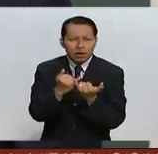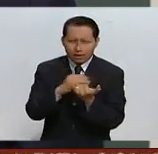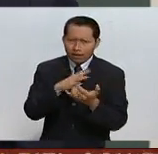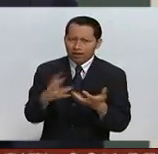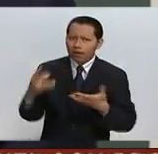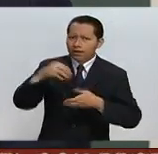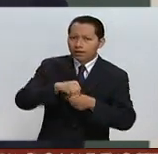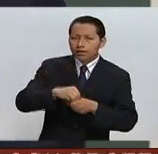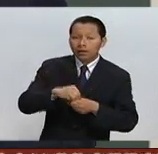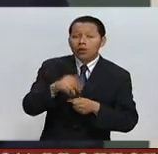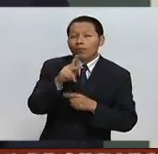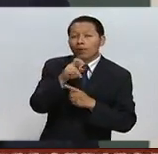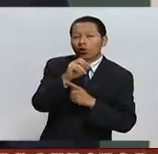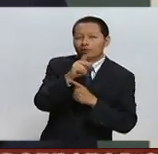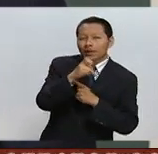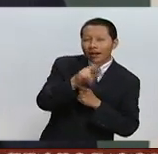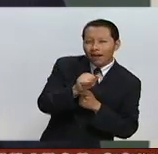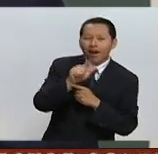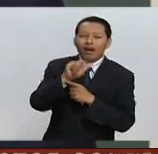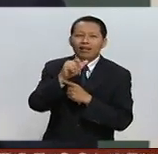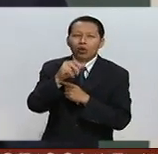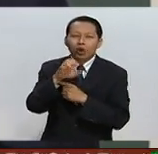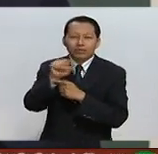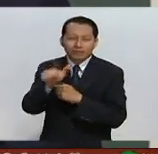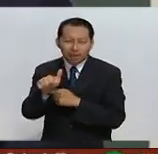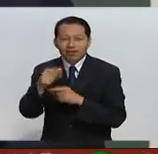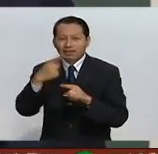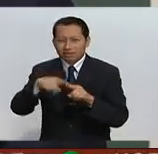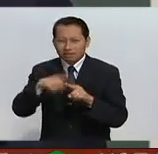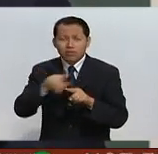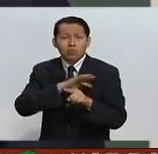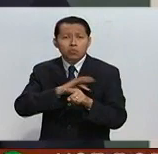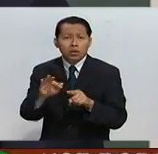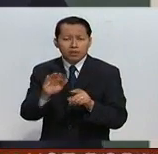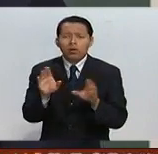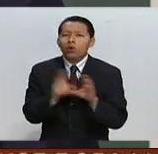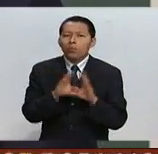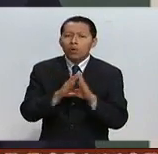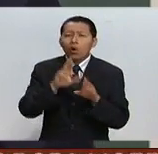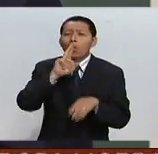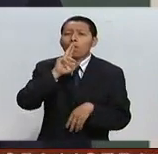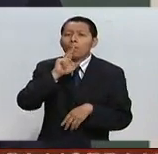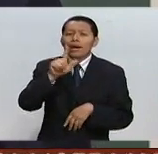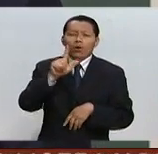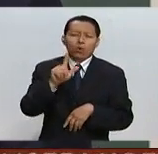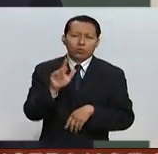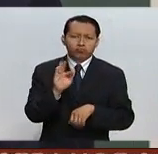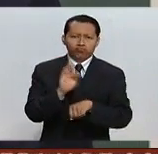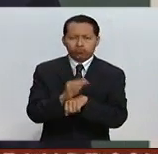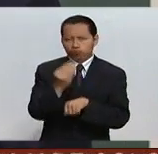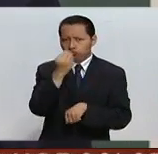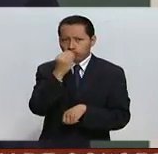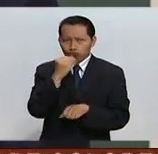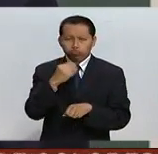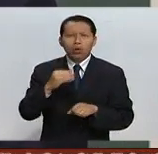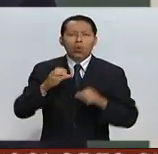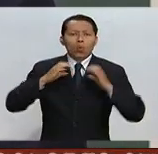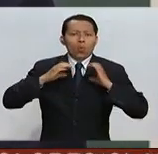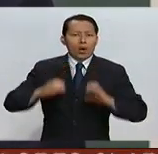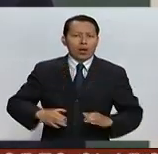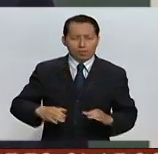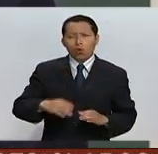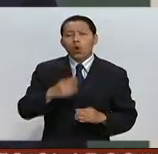tenemos en Prospera, en Liconsa y de Liconsa habrán de traducirse en mejor nutrición especialmente para